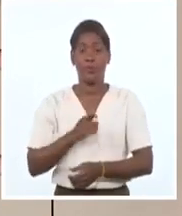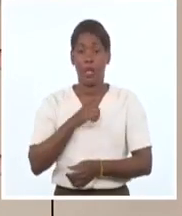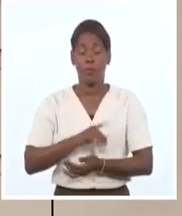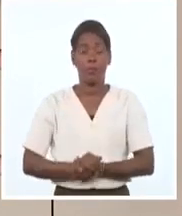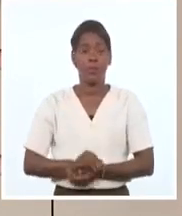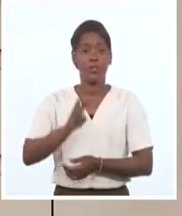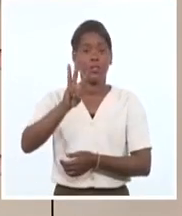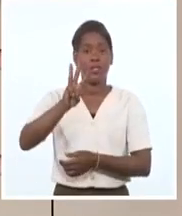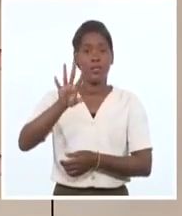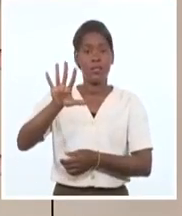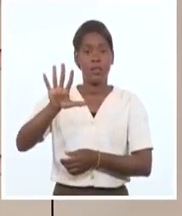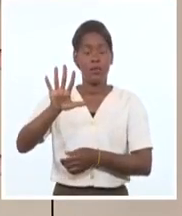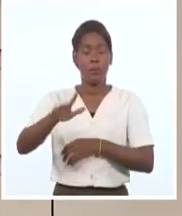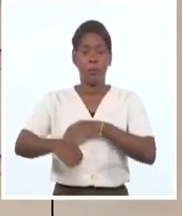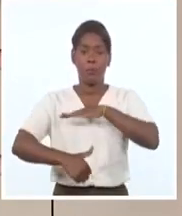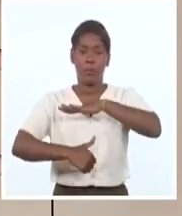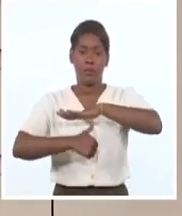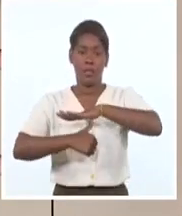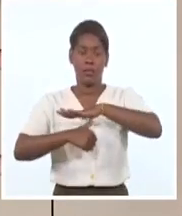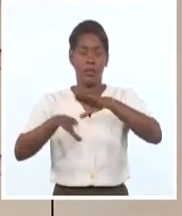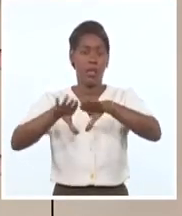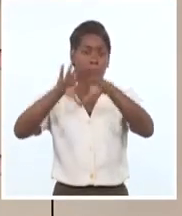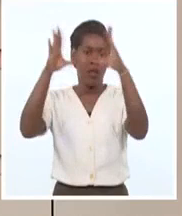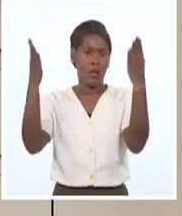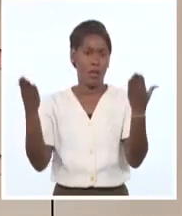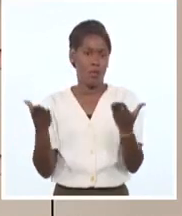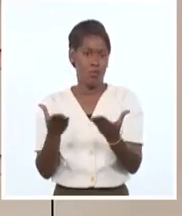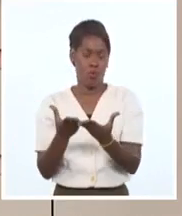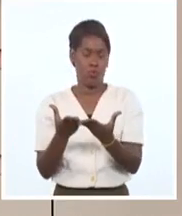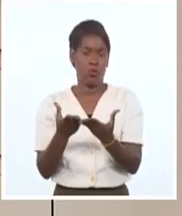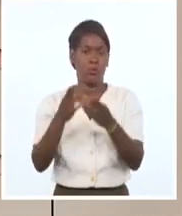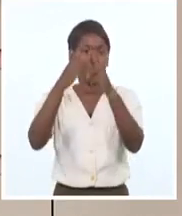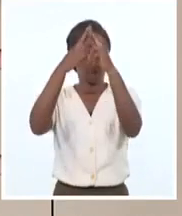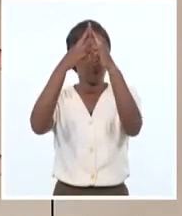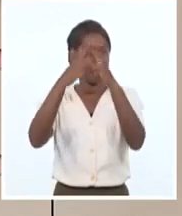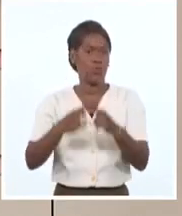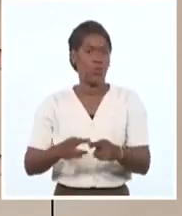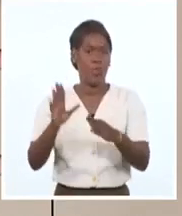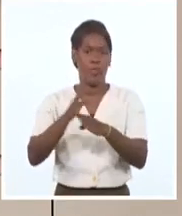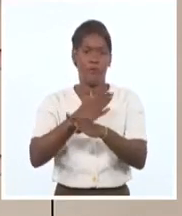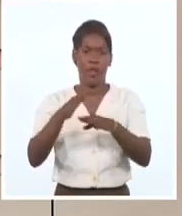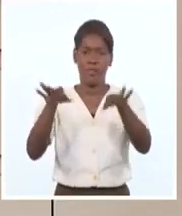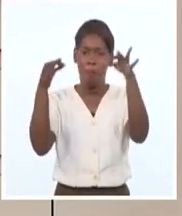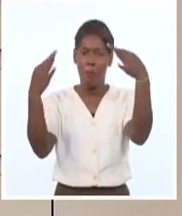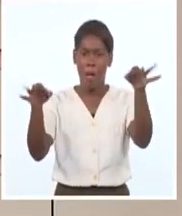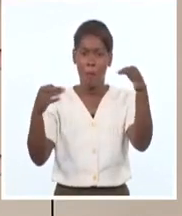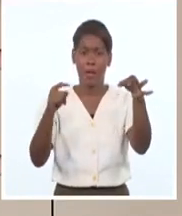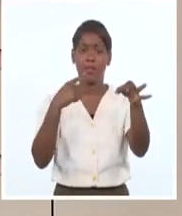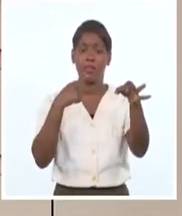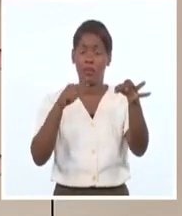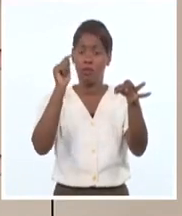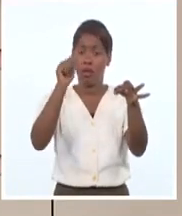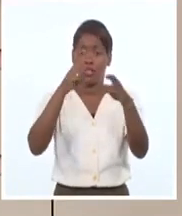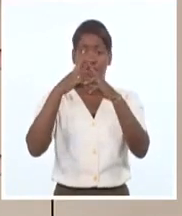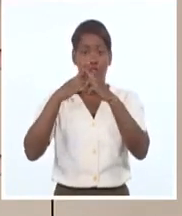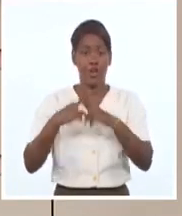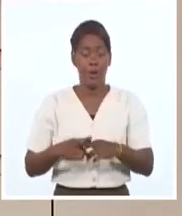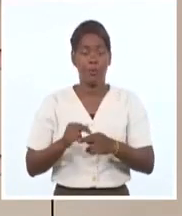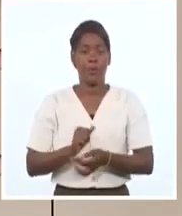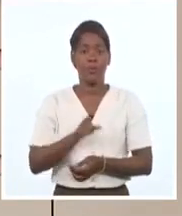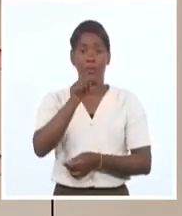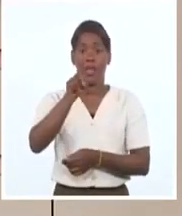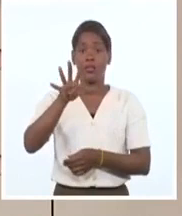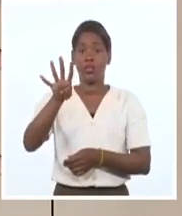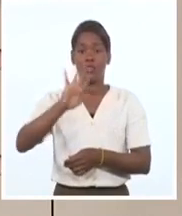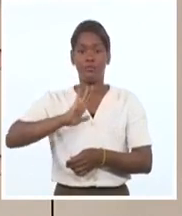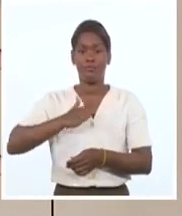o expresidentes a nivel mundial, cuyos nombres aparecen en los documentos filtrados, 14 son de América